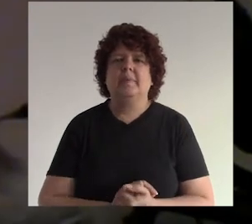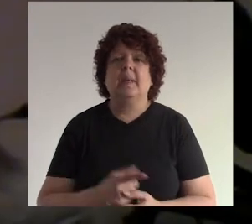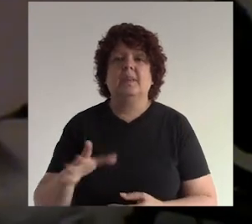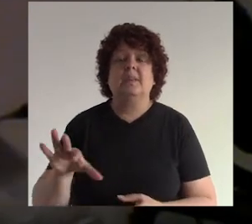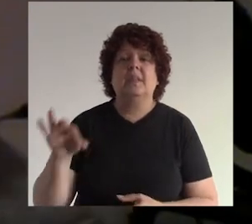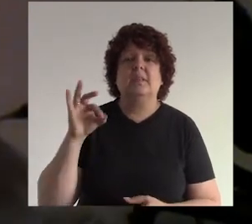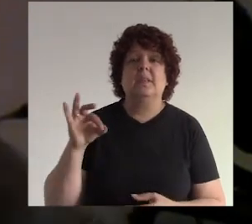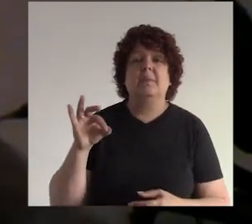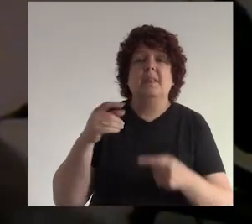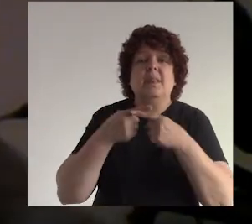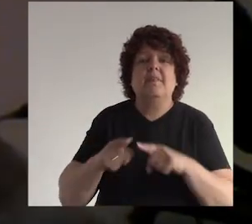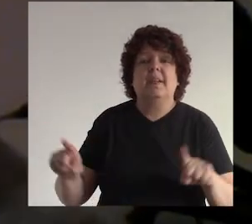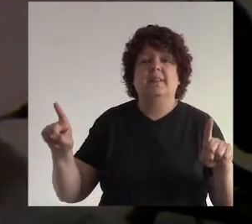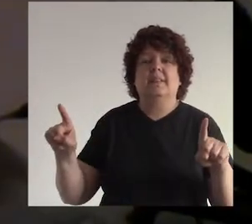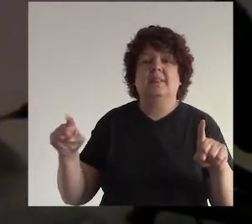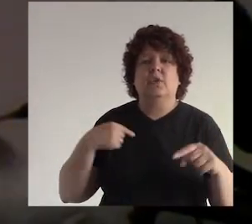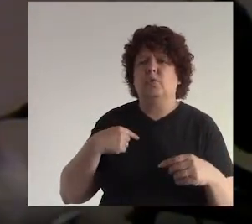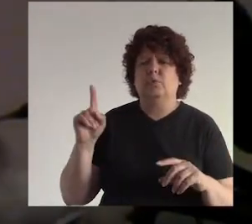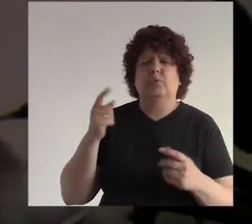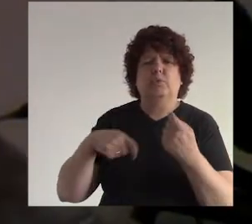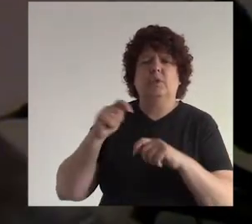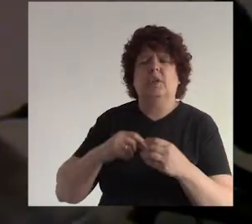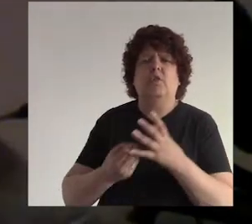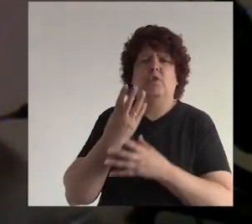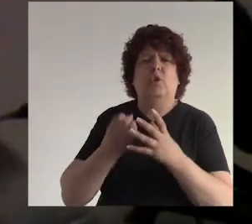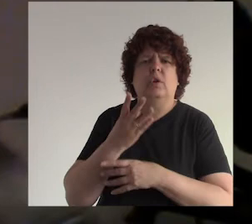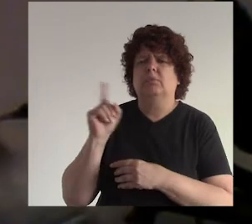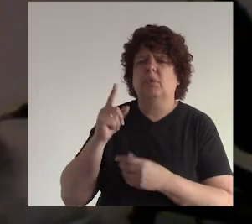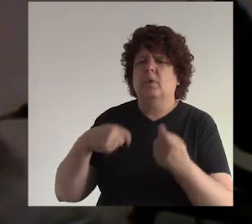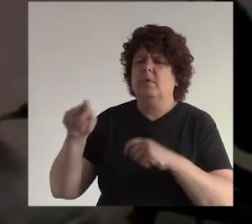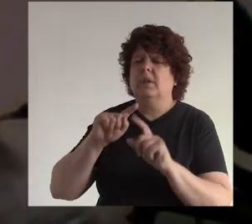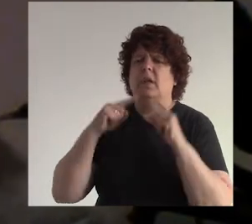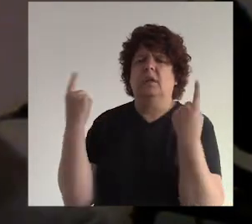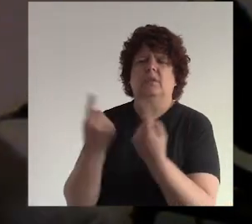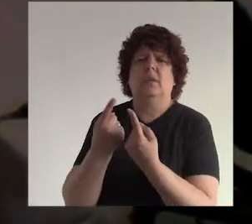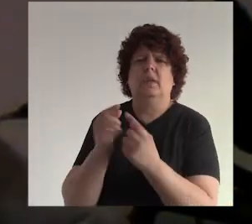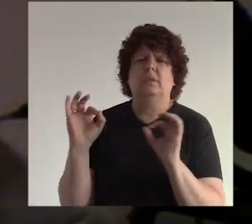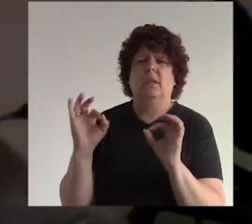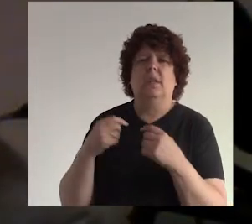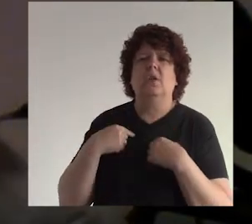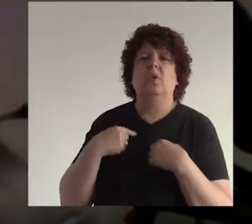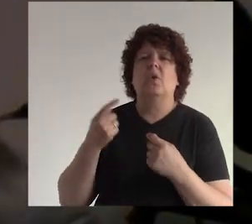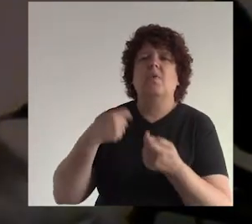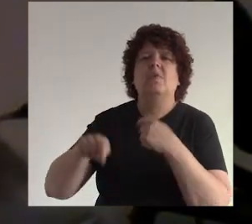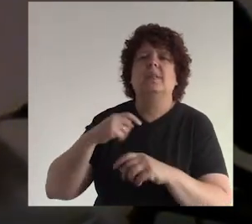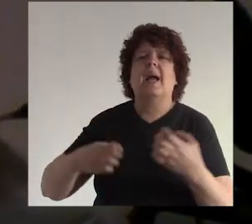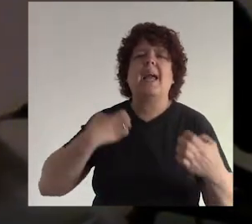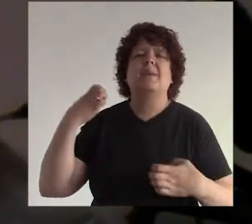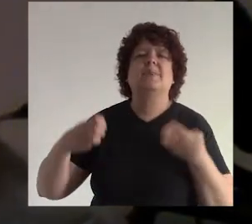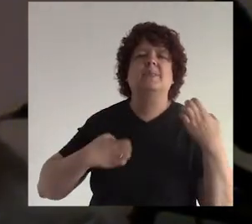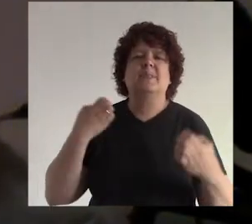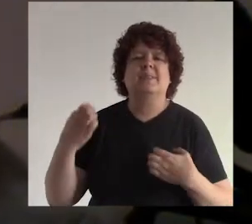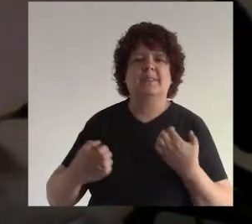entonces encontré mi diferencial mi diferencial yo no vendía flores no vendía queques no vendía cupcakes vendía emociones